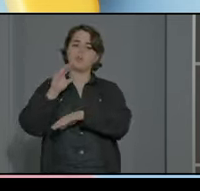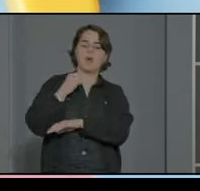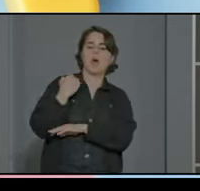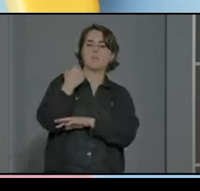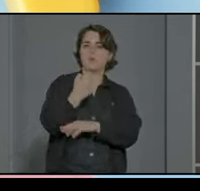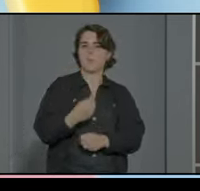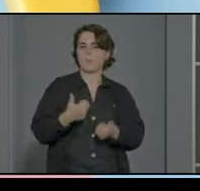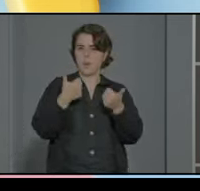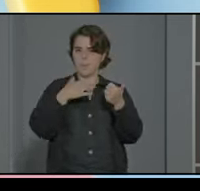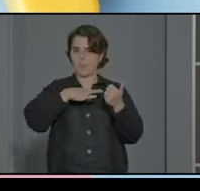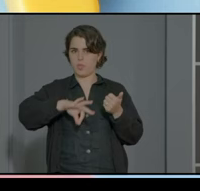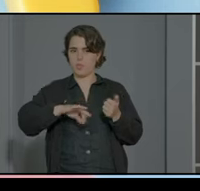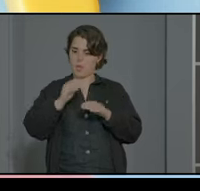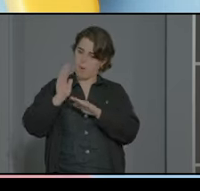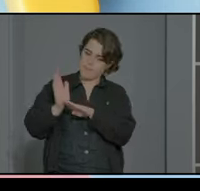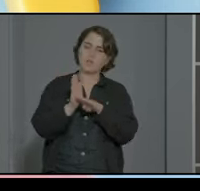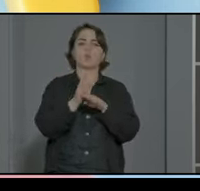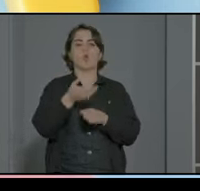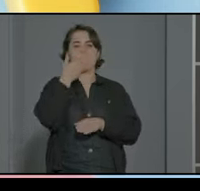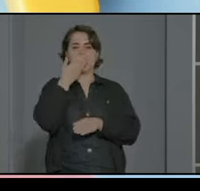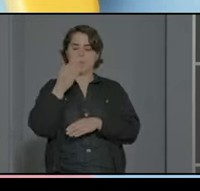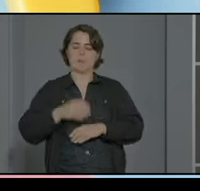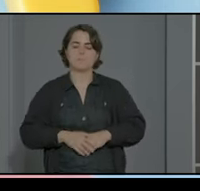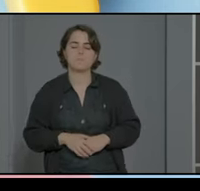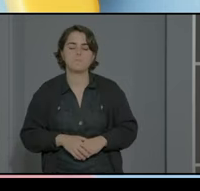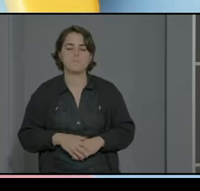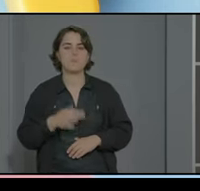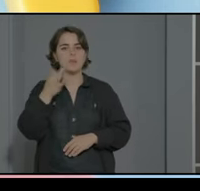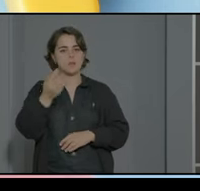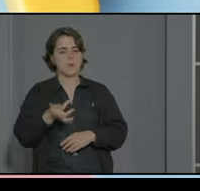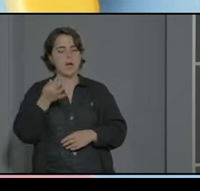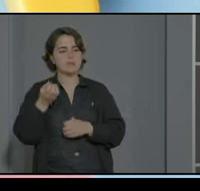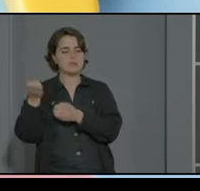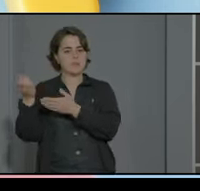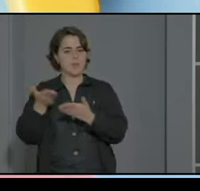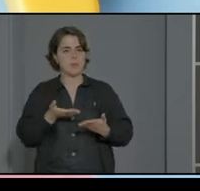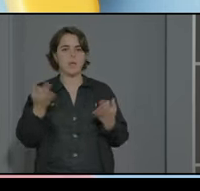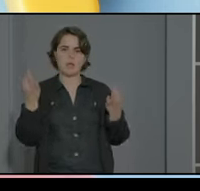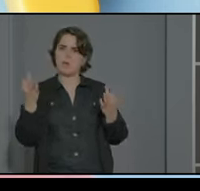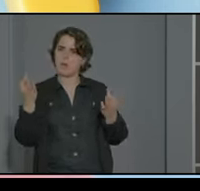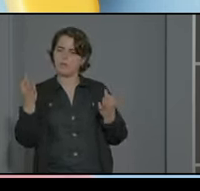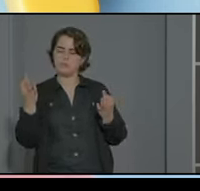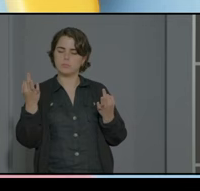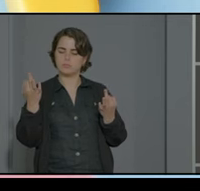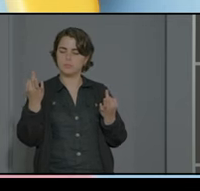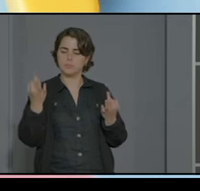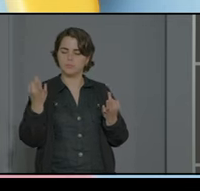¿no? además del colegio y también les invitamos siempre a formar parte ¿no? del